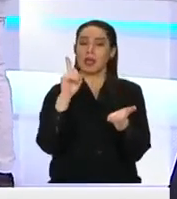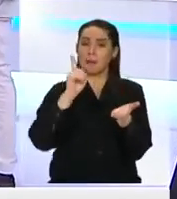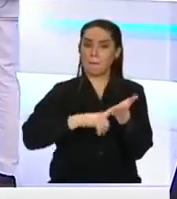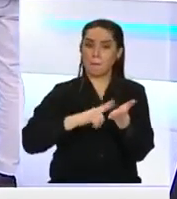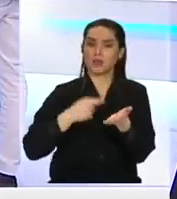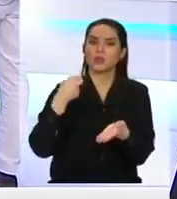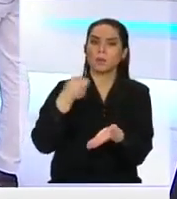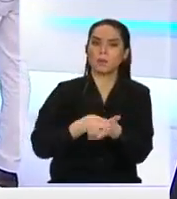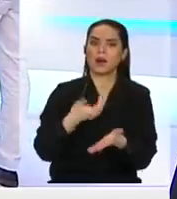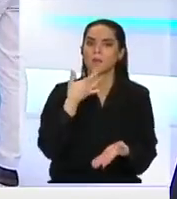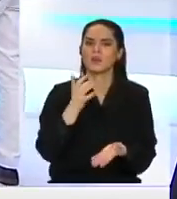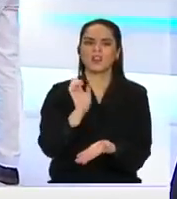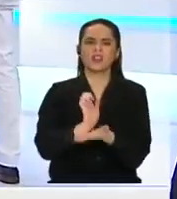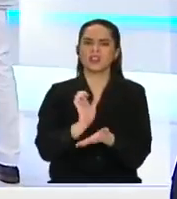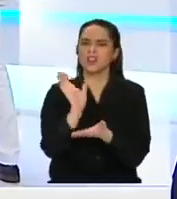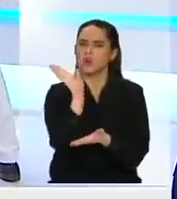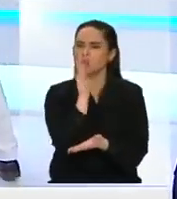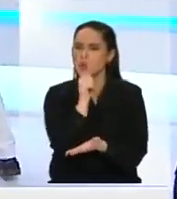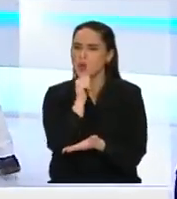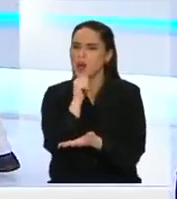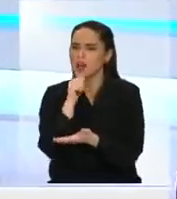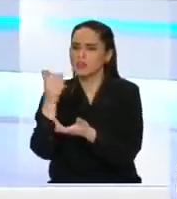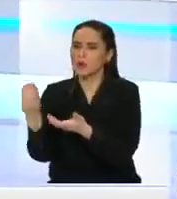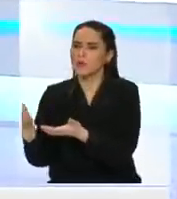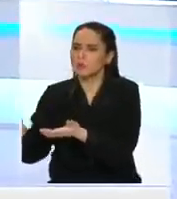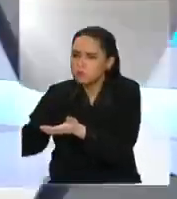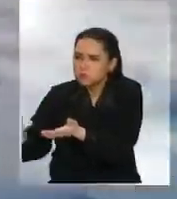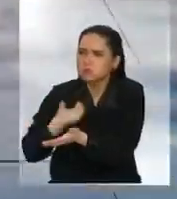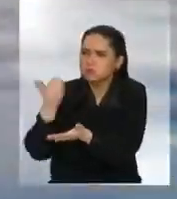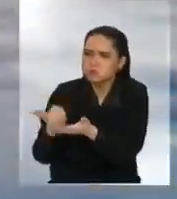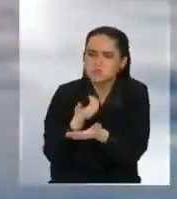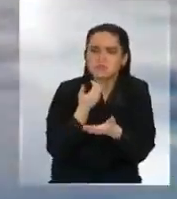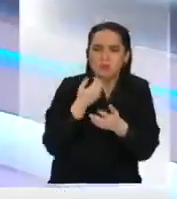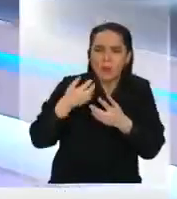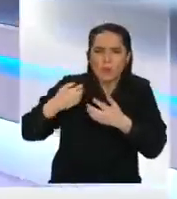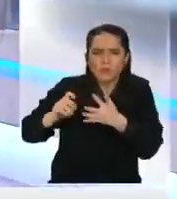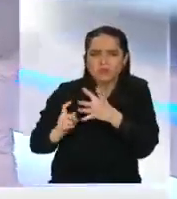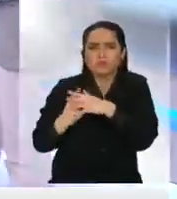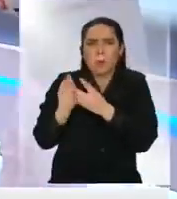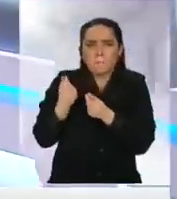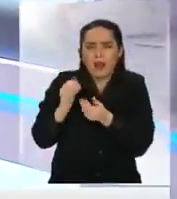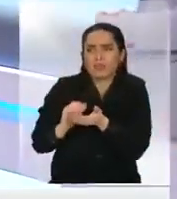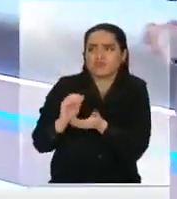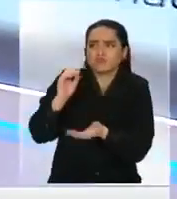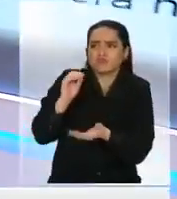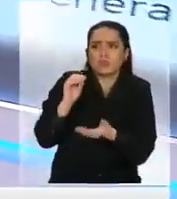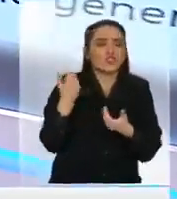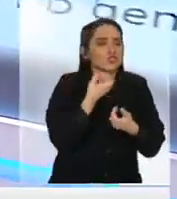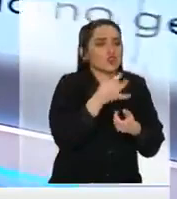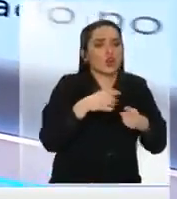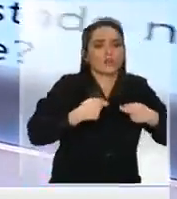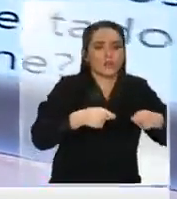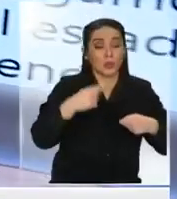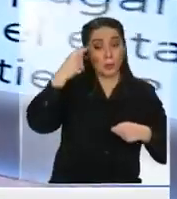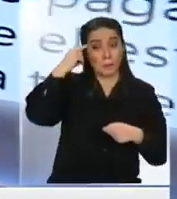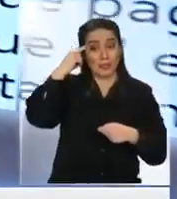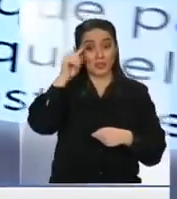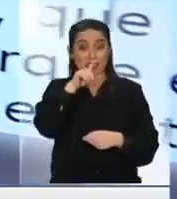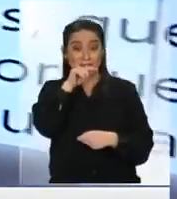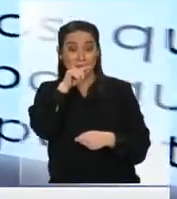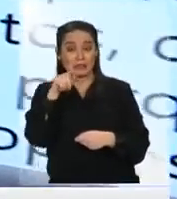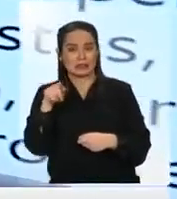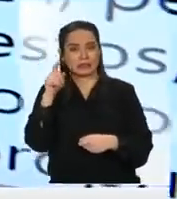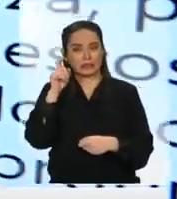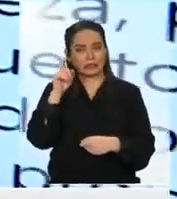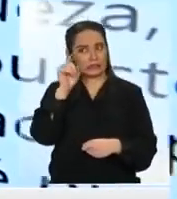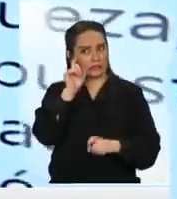¿por qué el Estado no genera nada, solo gasta? ¿Qué propuesta tiene? Bueno, yo creo que este tuit está lleno de prejuicios. Primero, no se